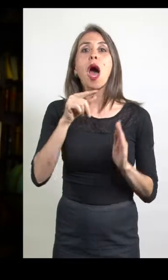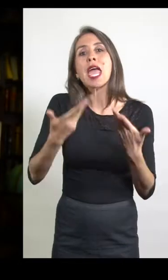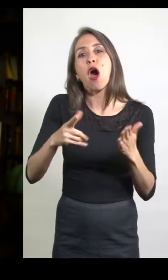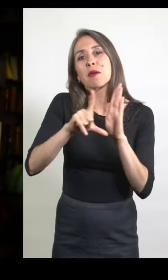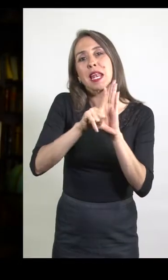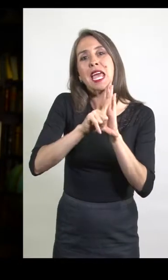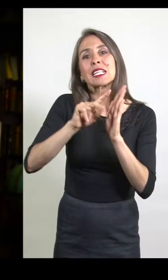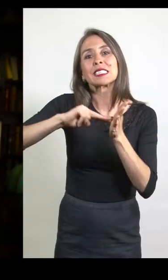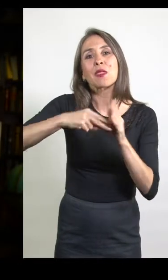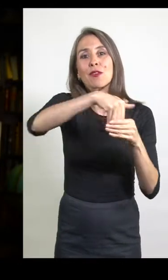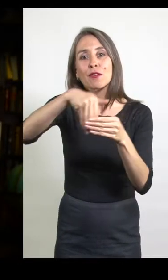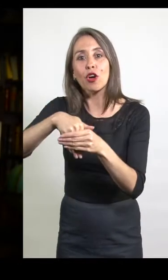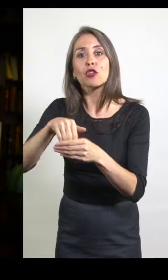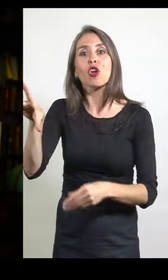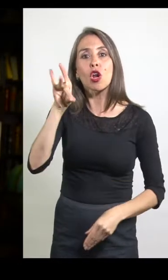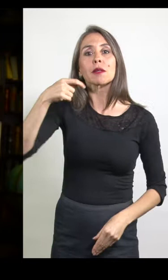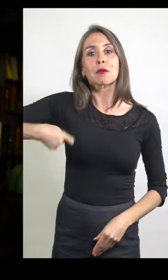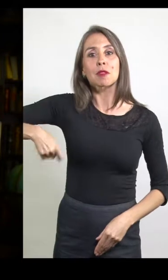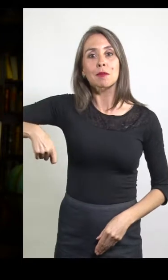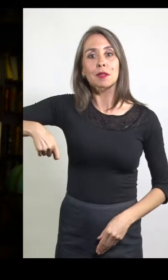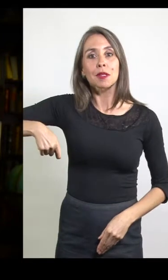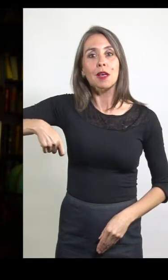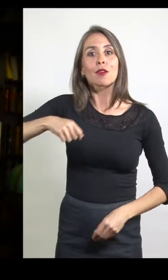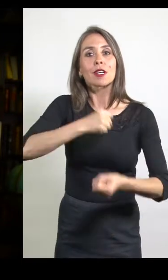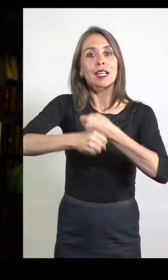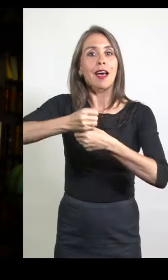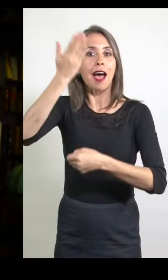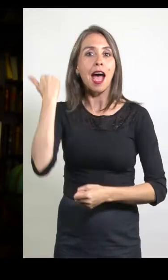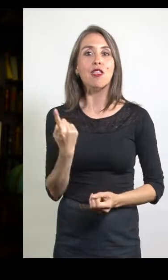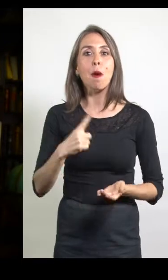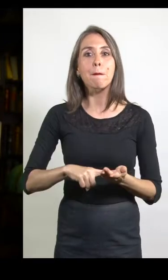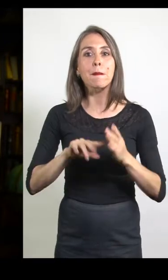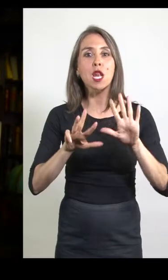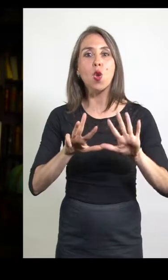salió también elegido como parlamentario en aquel año, en 1949.